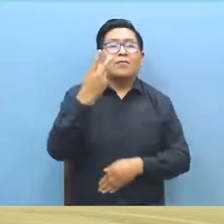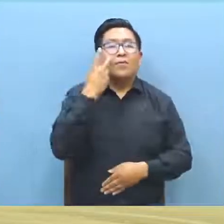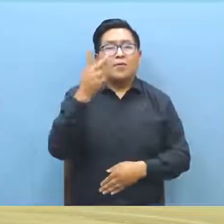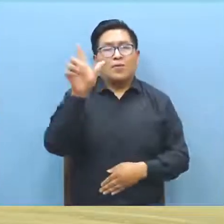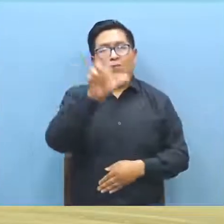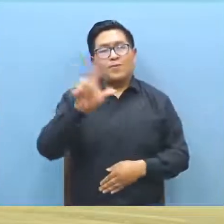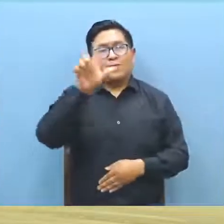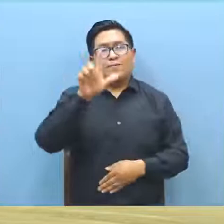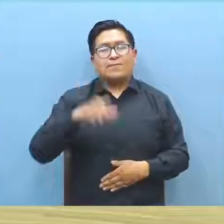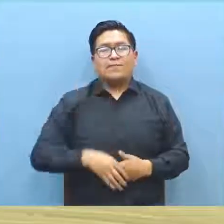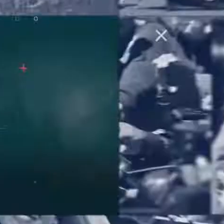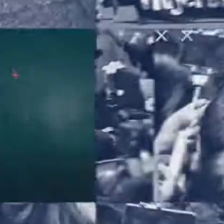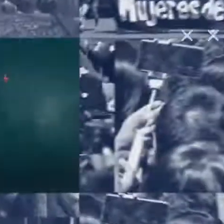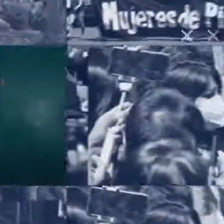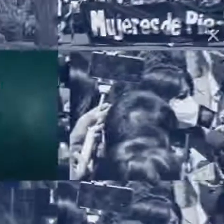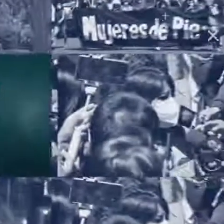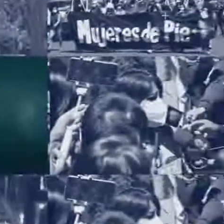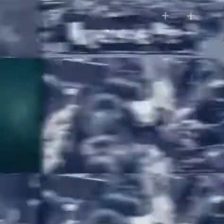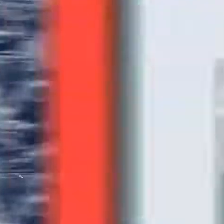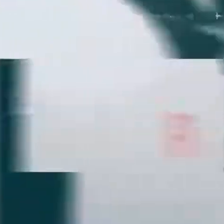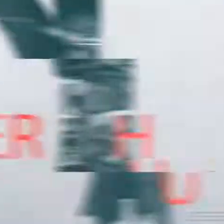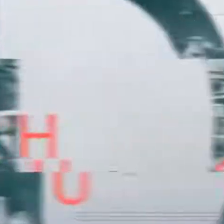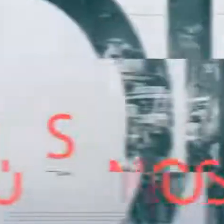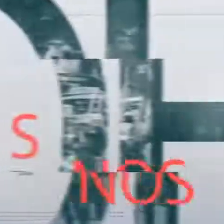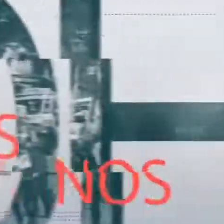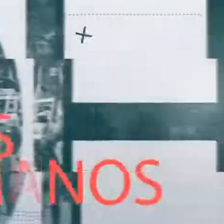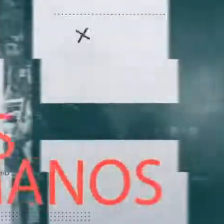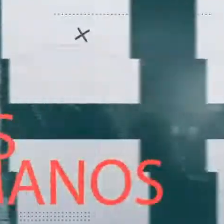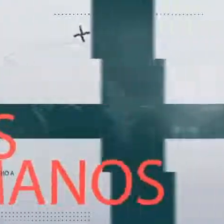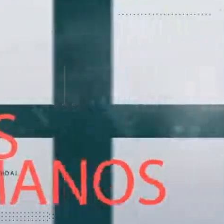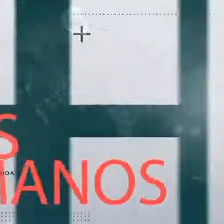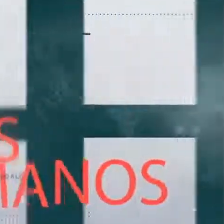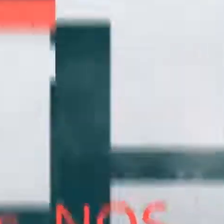lunes Música Música